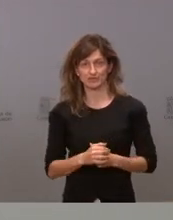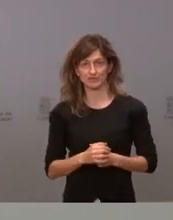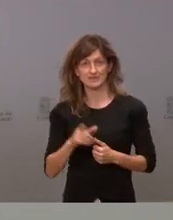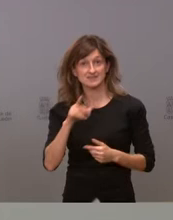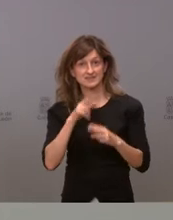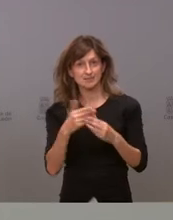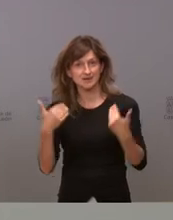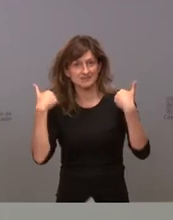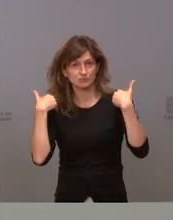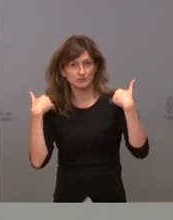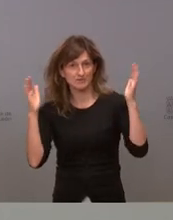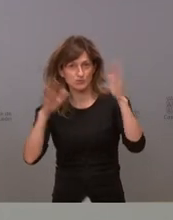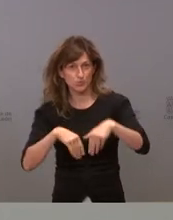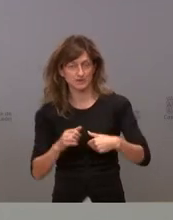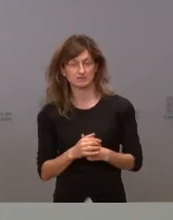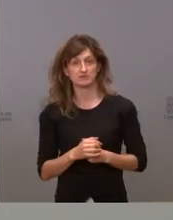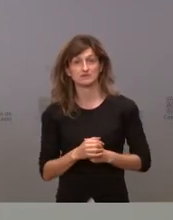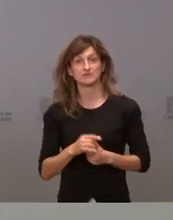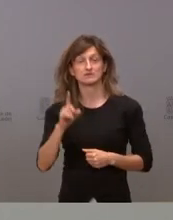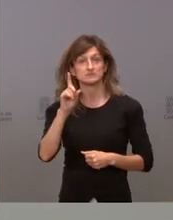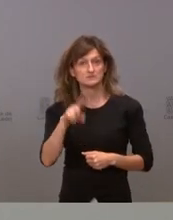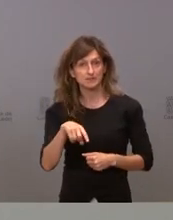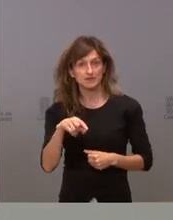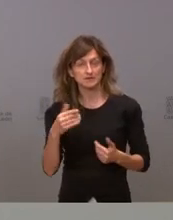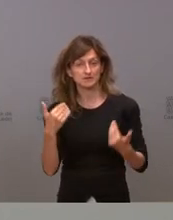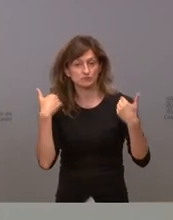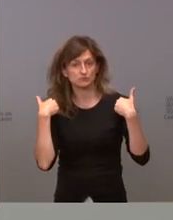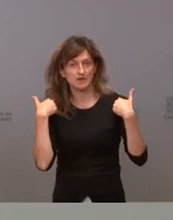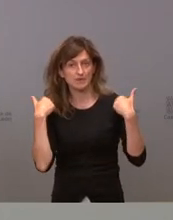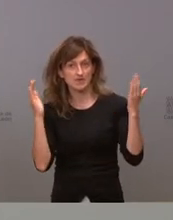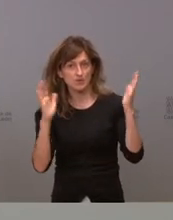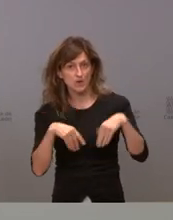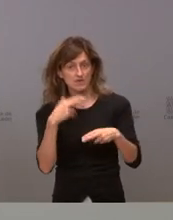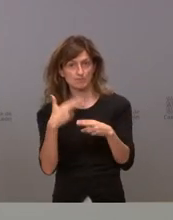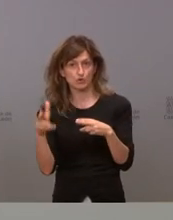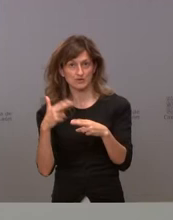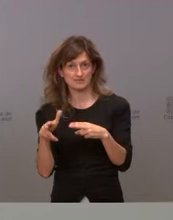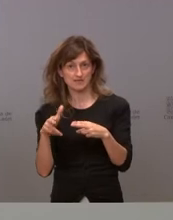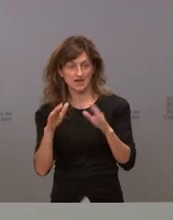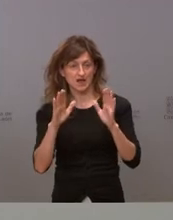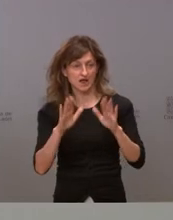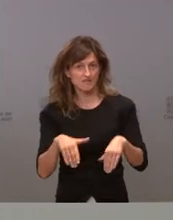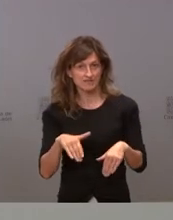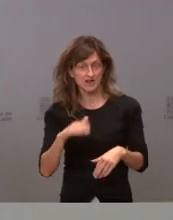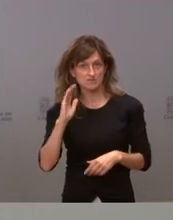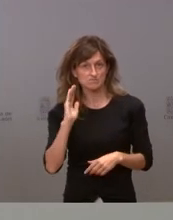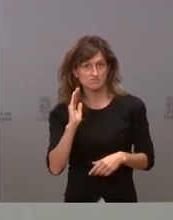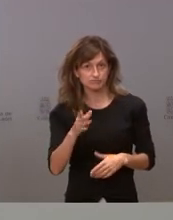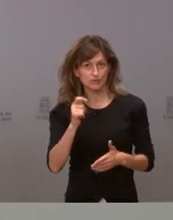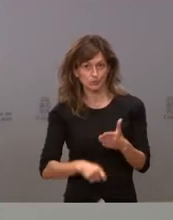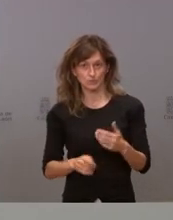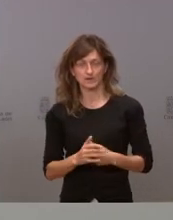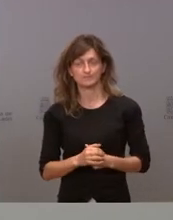irresponsabilidad y además es una irresponsabilidad política que va a acabar pagando duramente